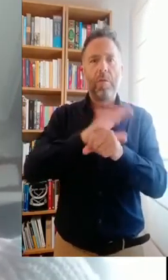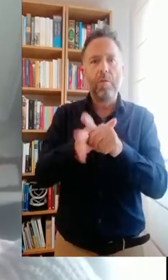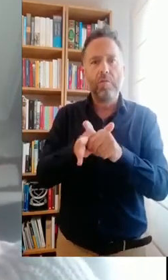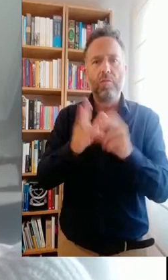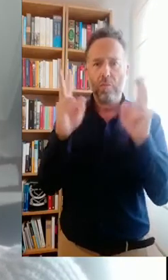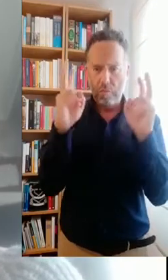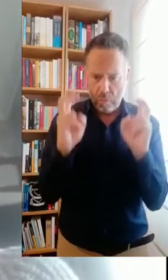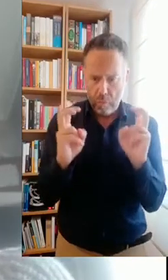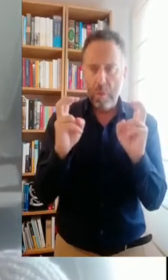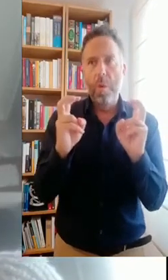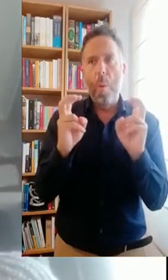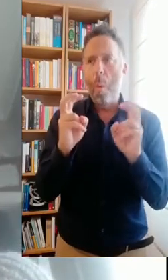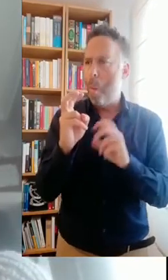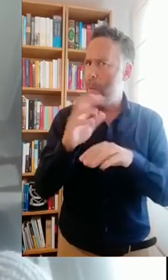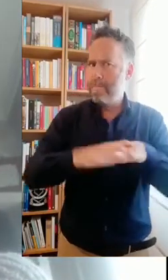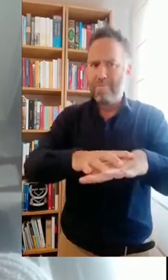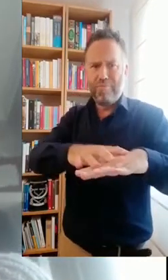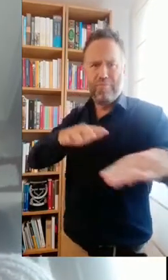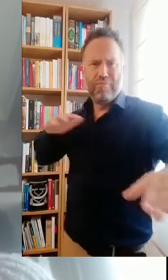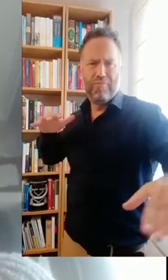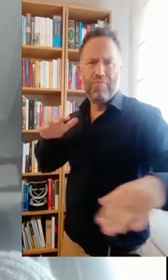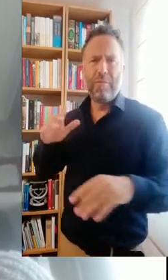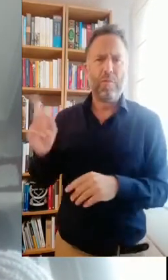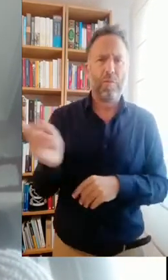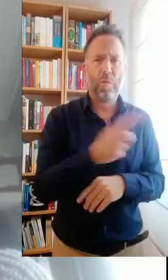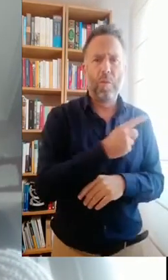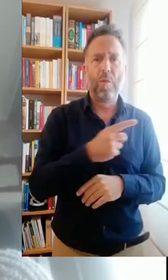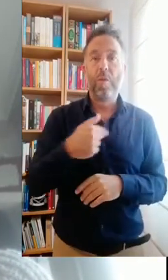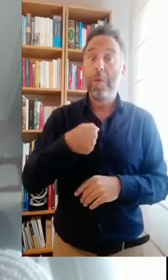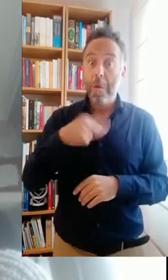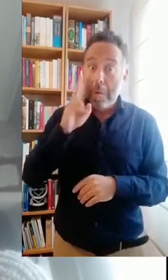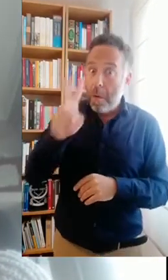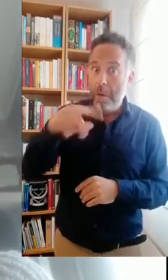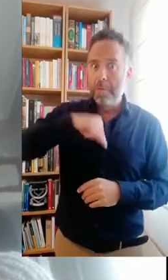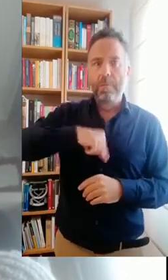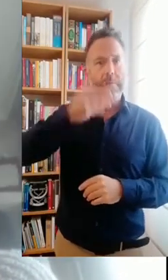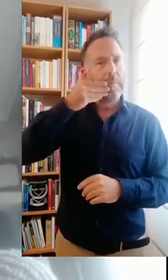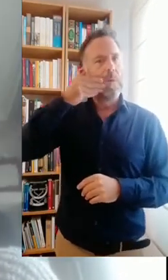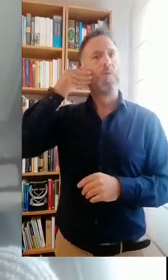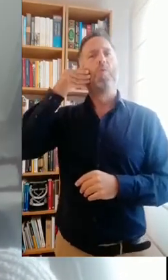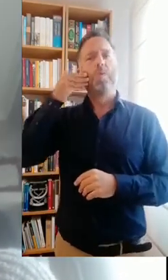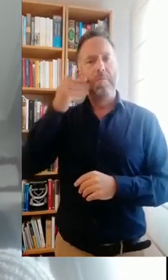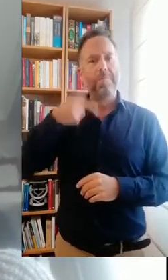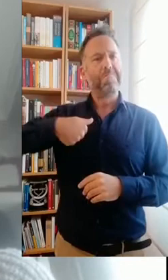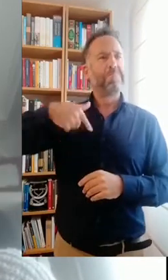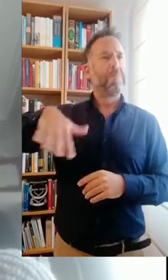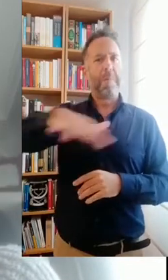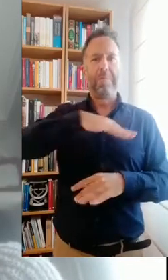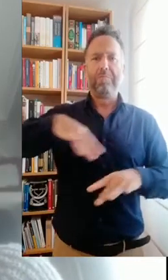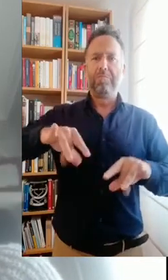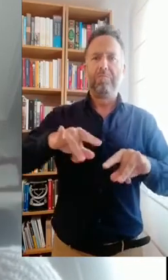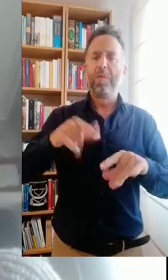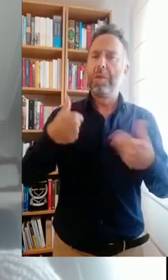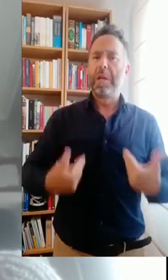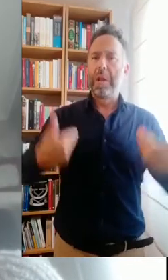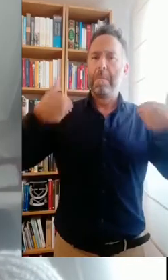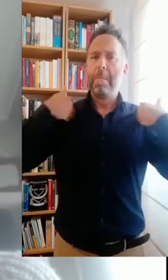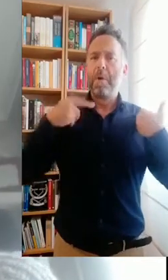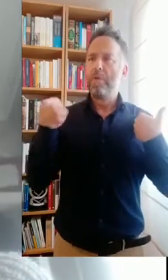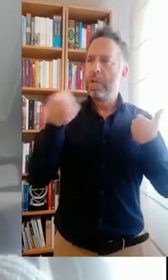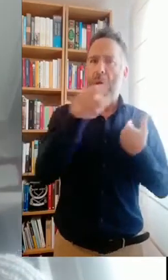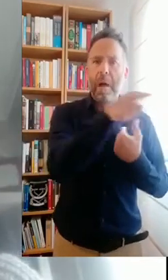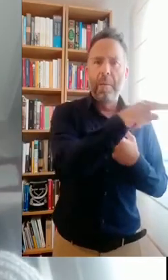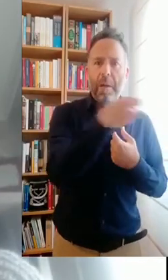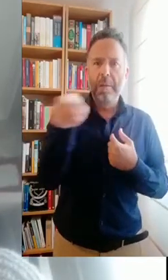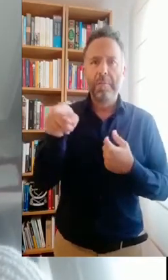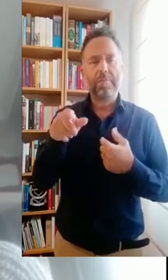de Bailén está siendo muy mayoritario. Yo estoy orgullosa de la respuesta de responsabilidad